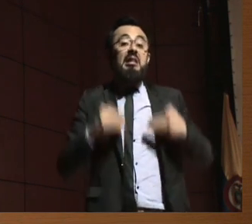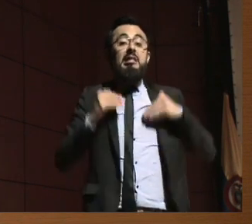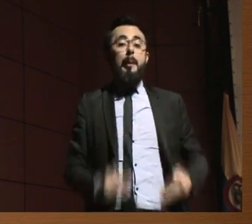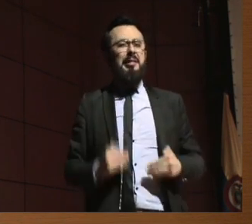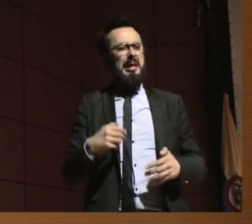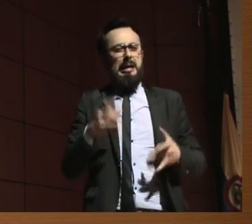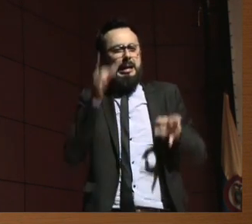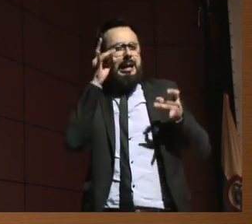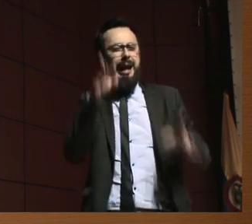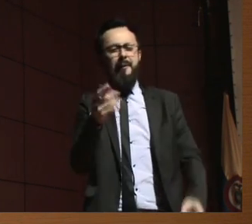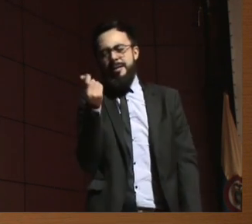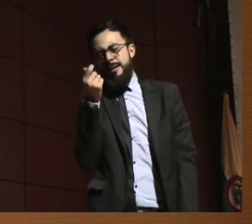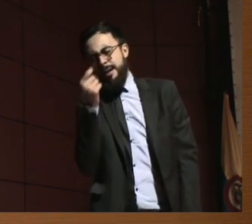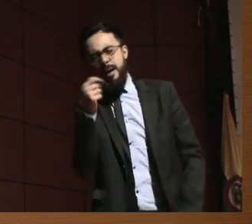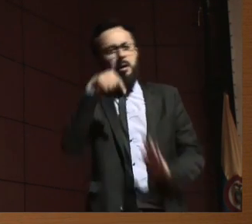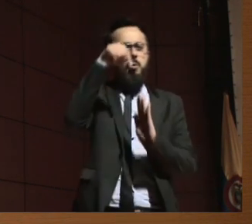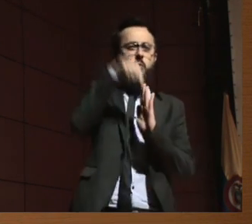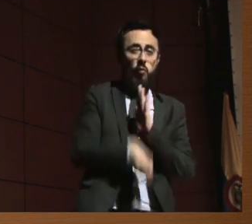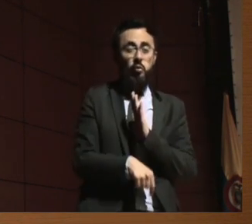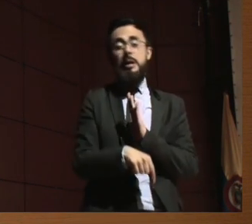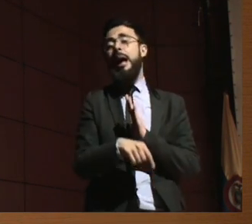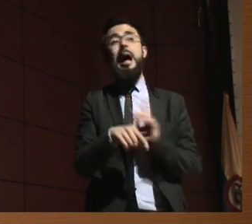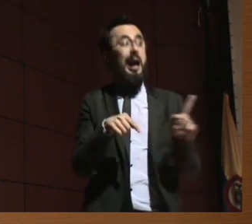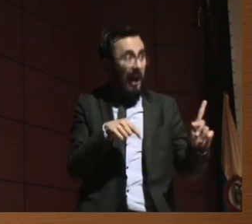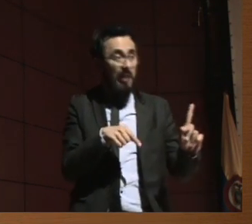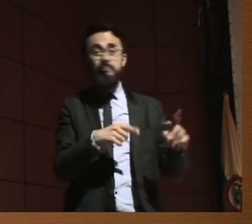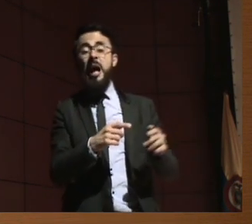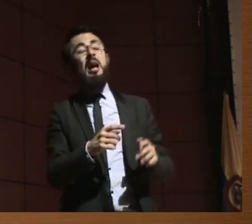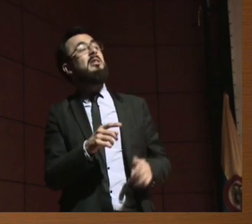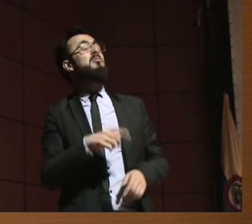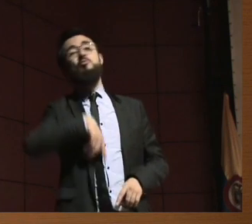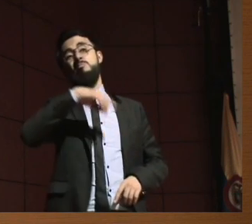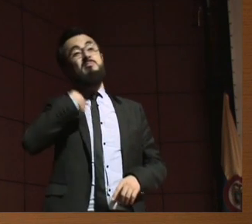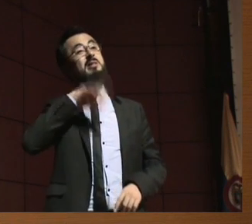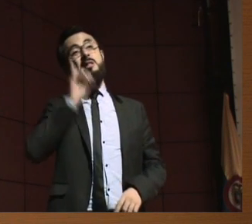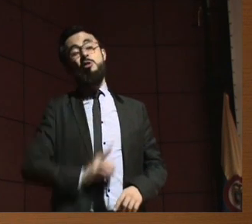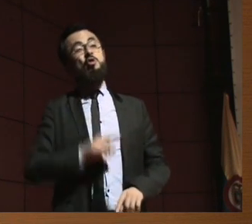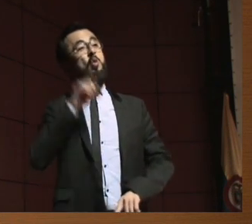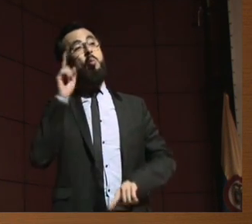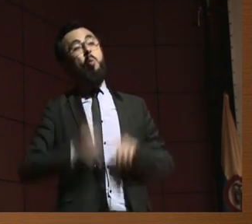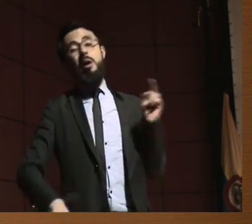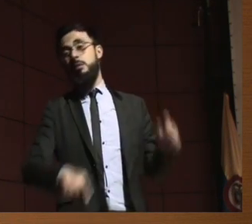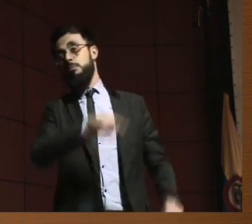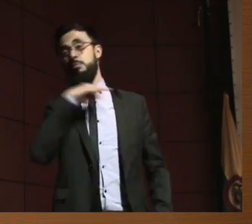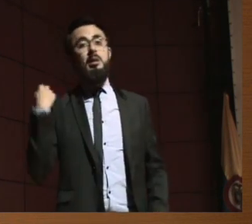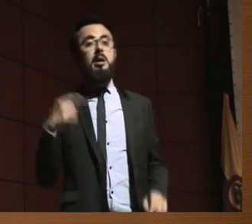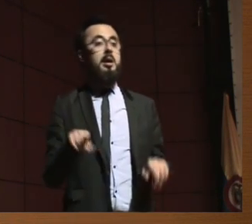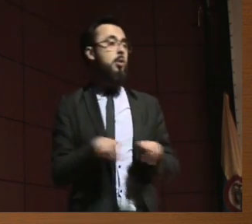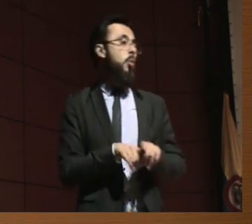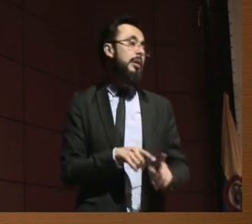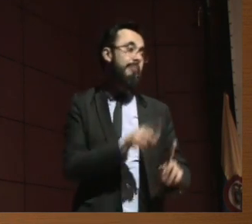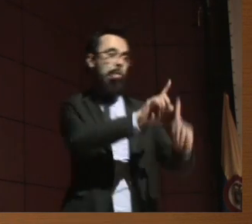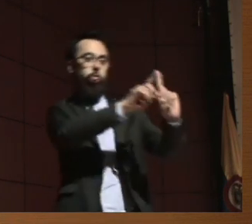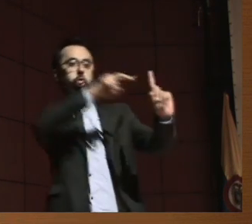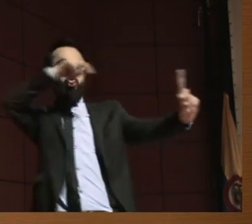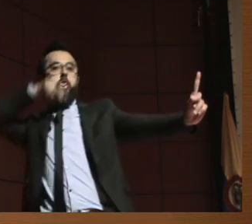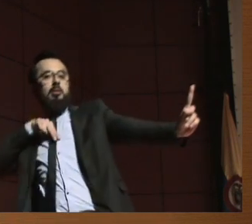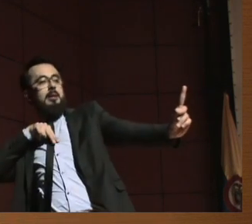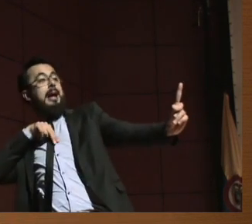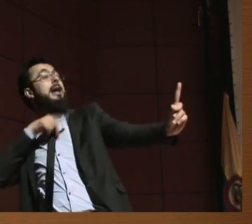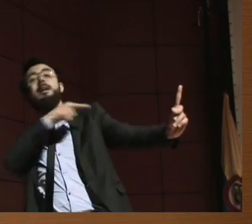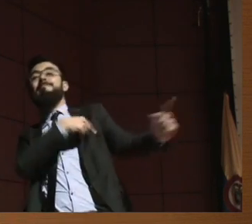puede tomar la decisión, es un error, porque lo estamos hablando desde allá. Estamos diciendo, no tiene la capacidad para.